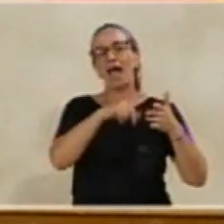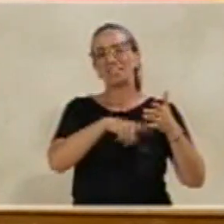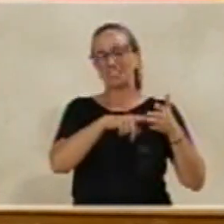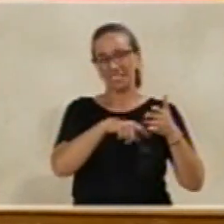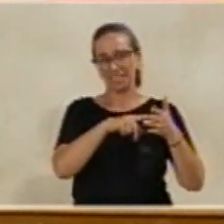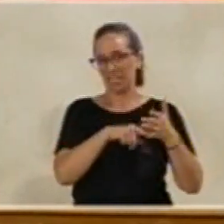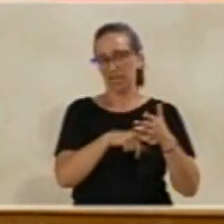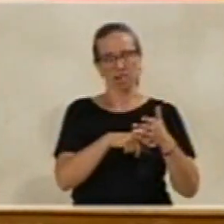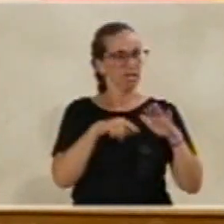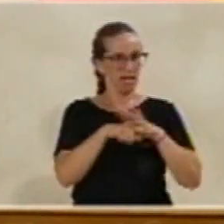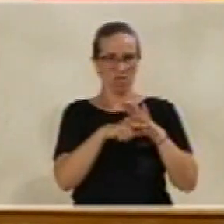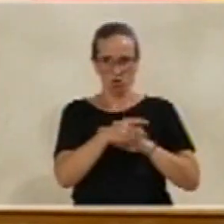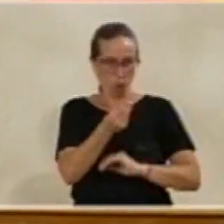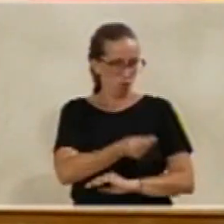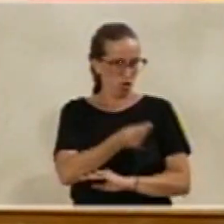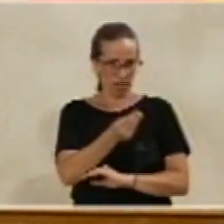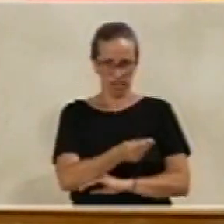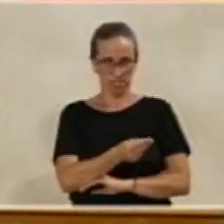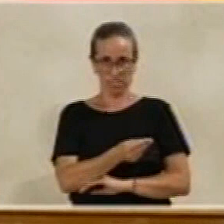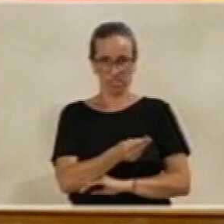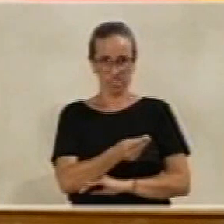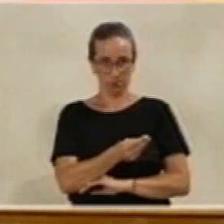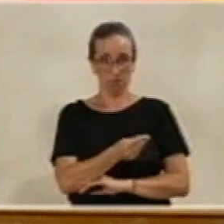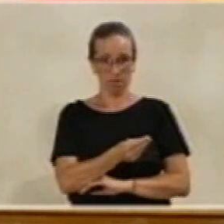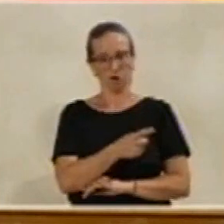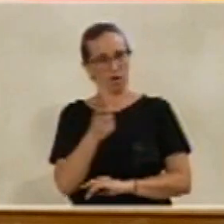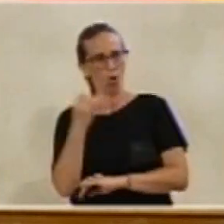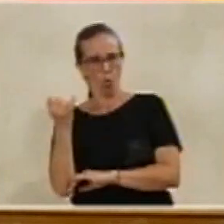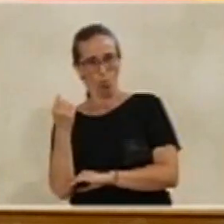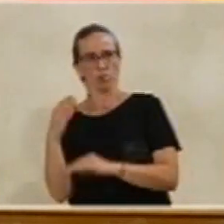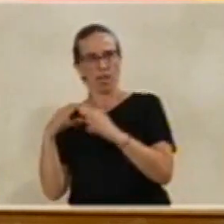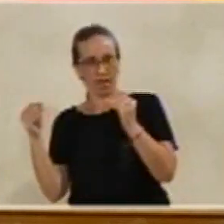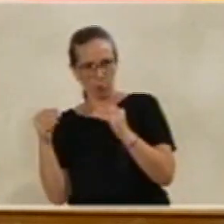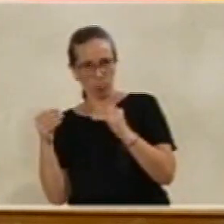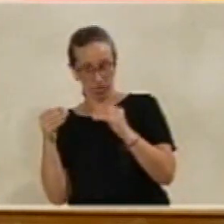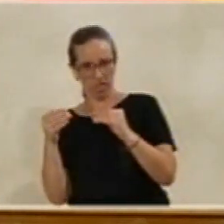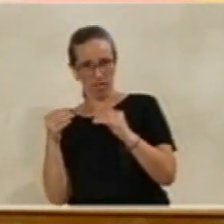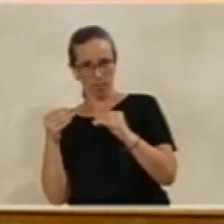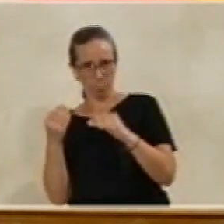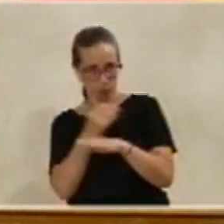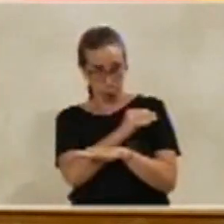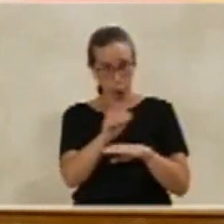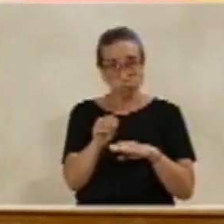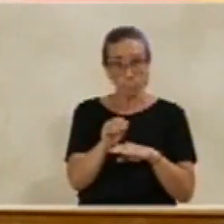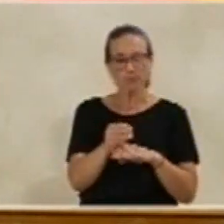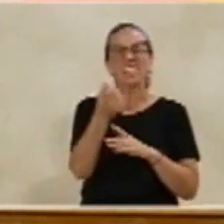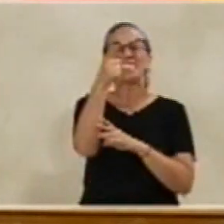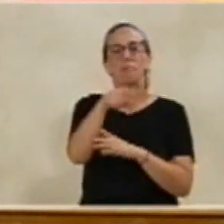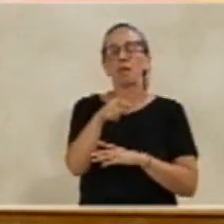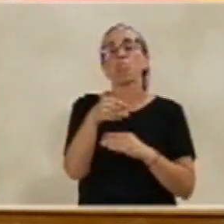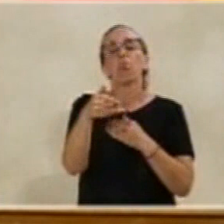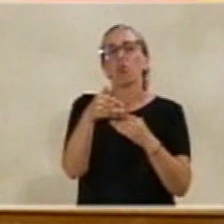de una ayuda gestionada con la Junta de Andalucía. Las que tenemos que promover en